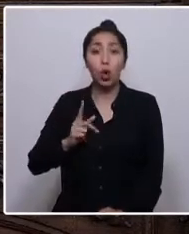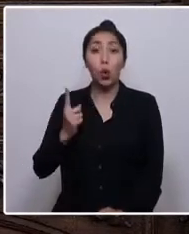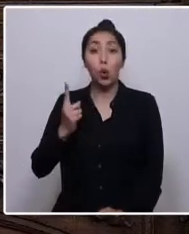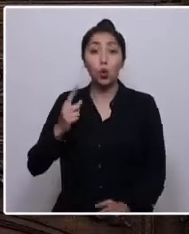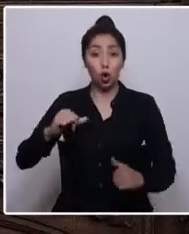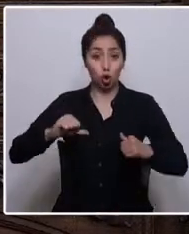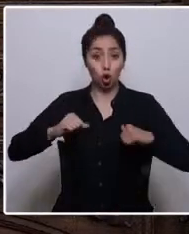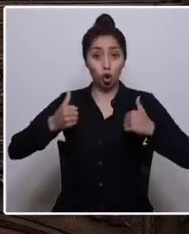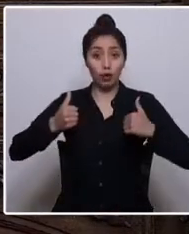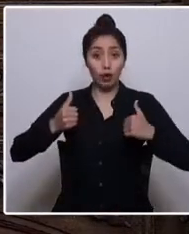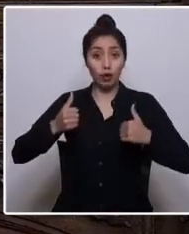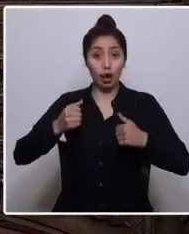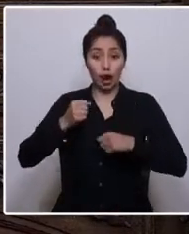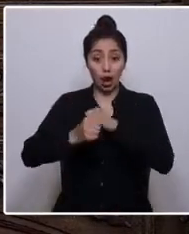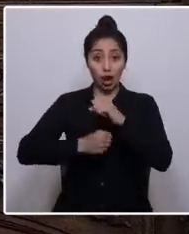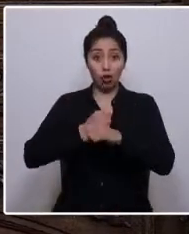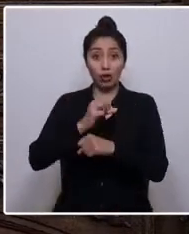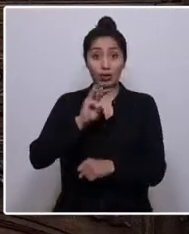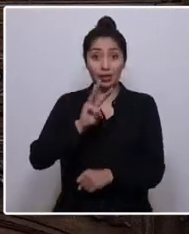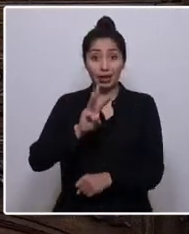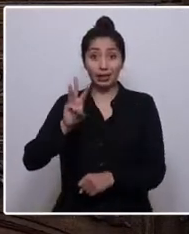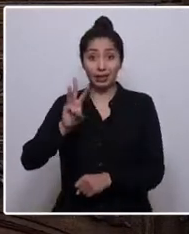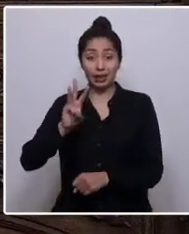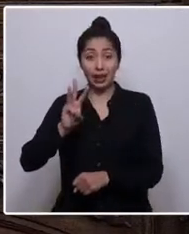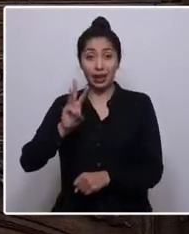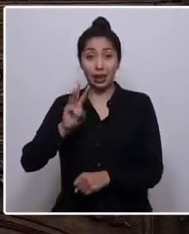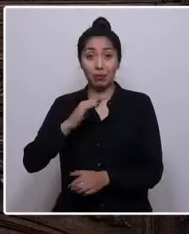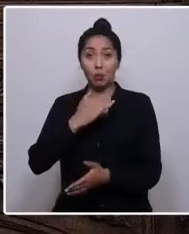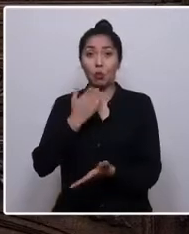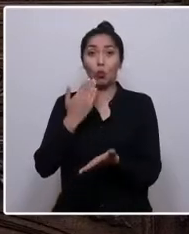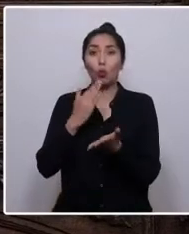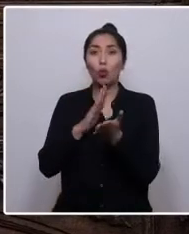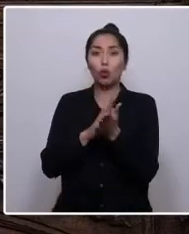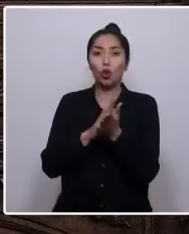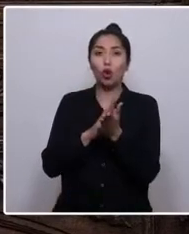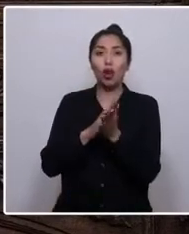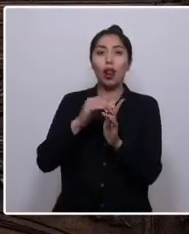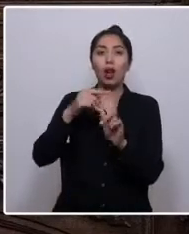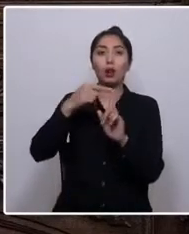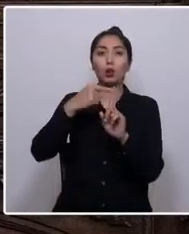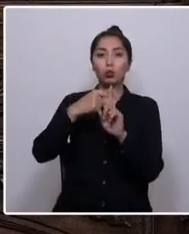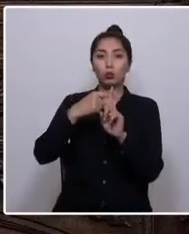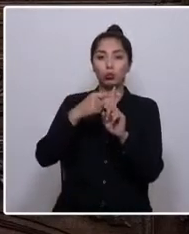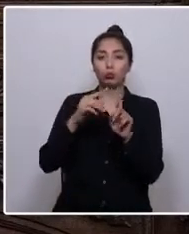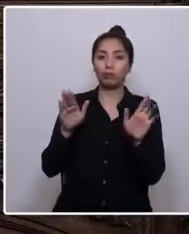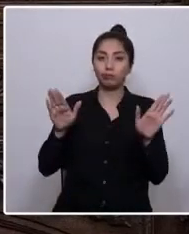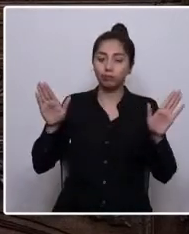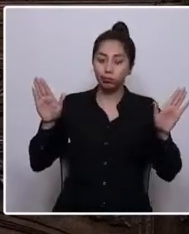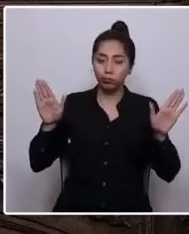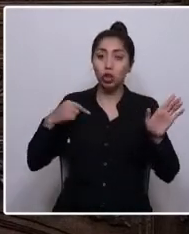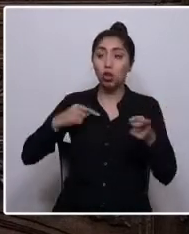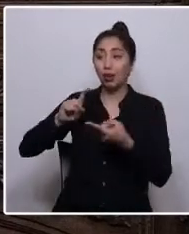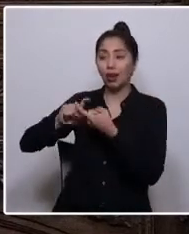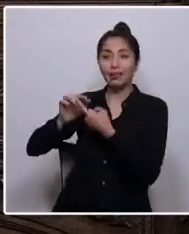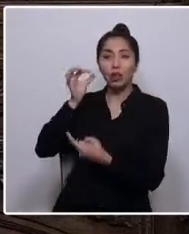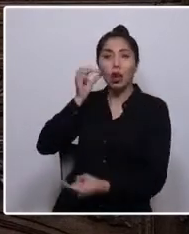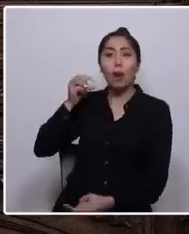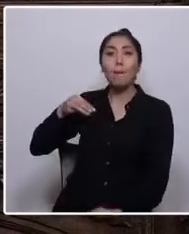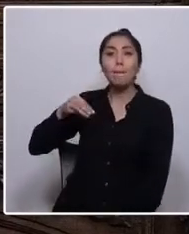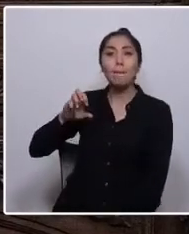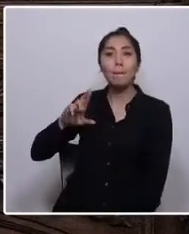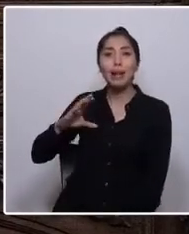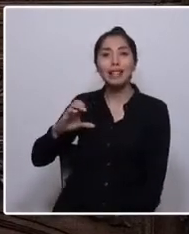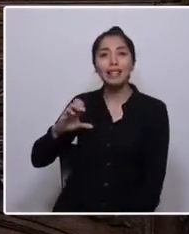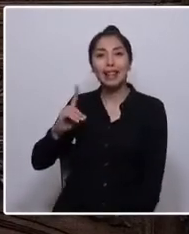33 años murió en la cruz. Casado con Mercedes Bulne, con